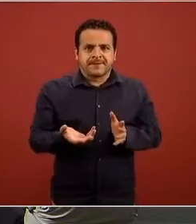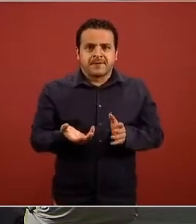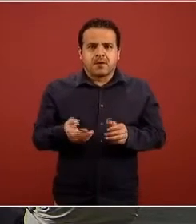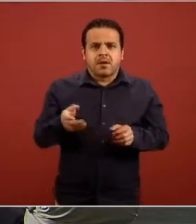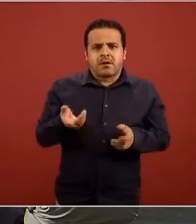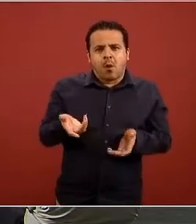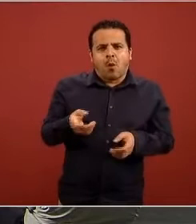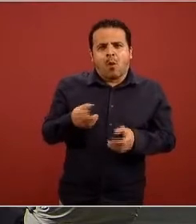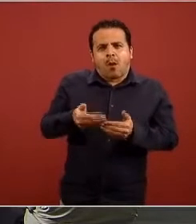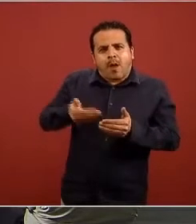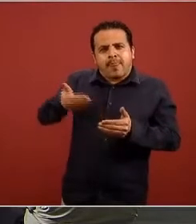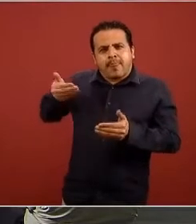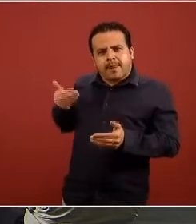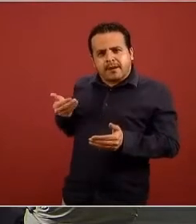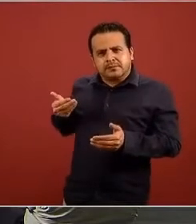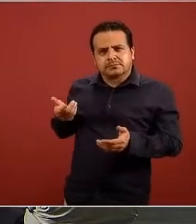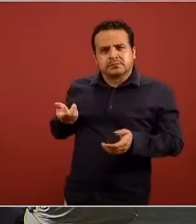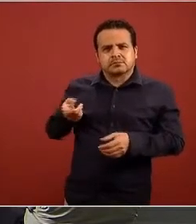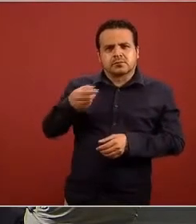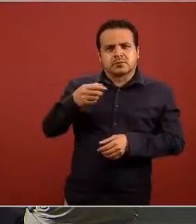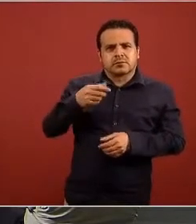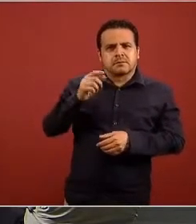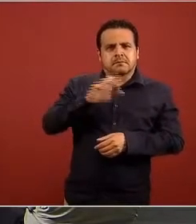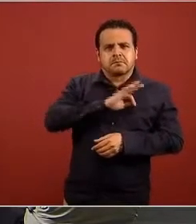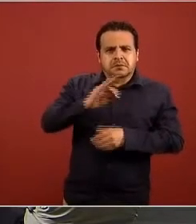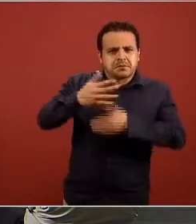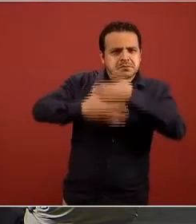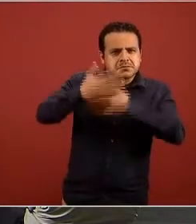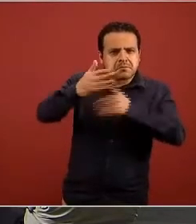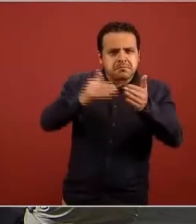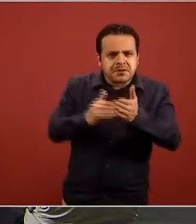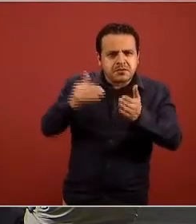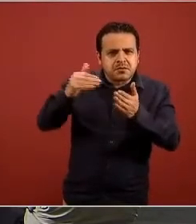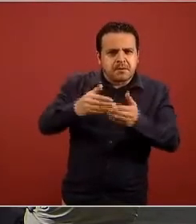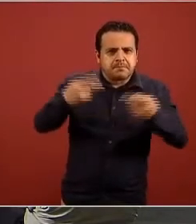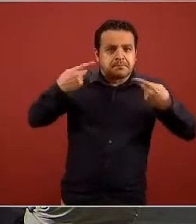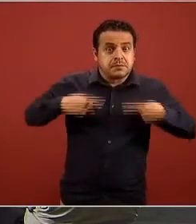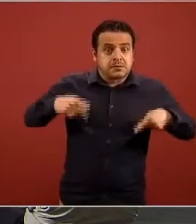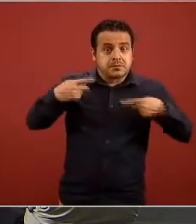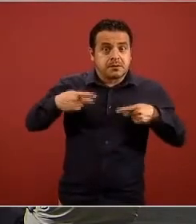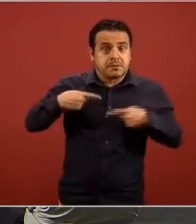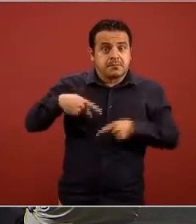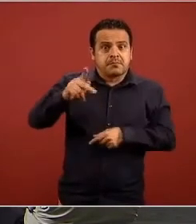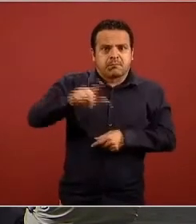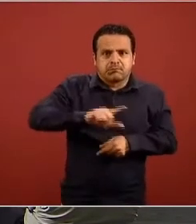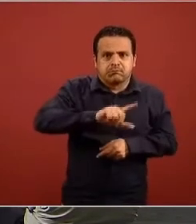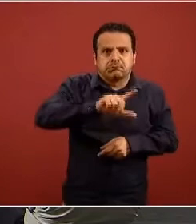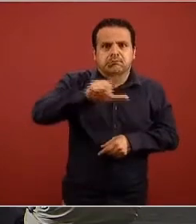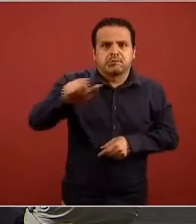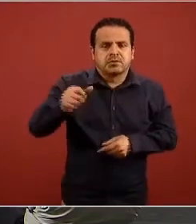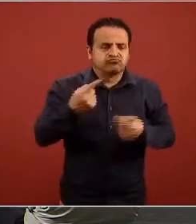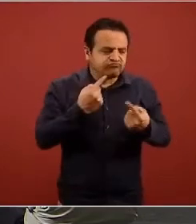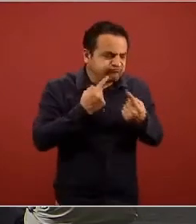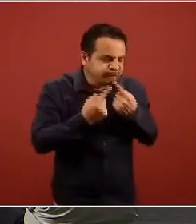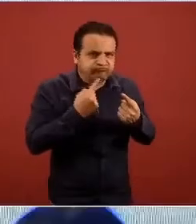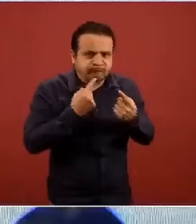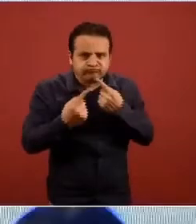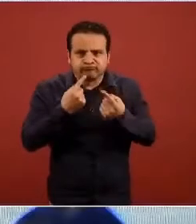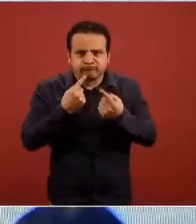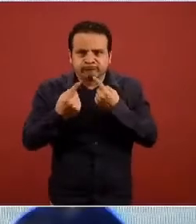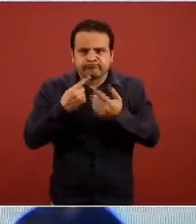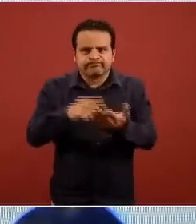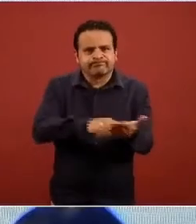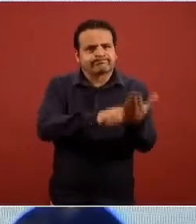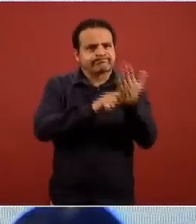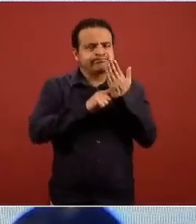referido a 15 millones pero conversando con el subsecretario Luciano Concheiro nos dio evidencia de que son